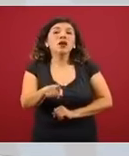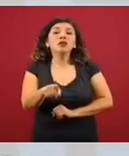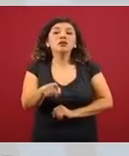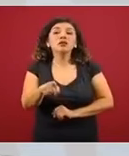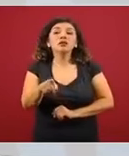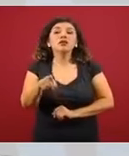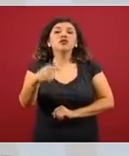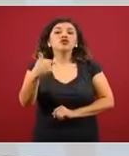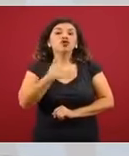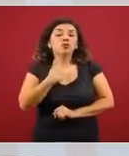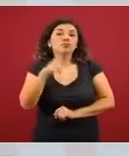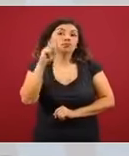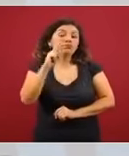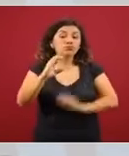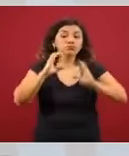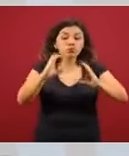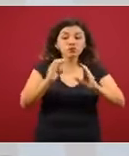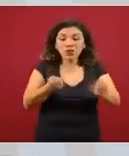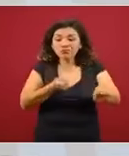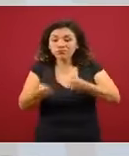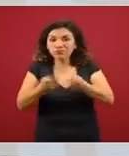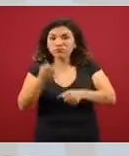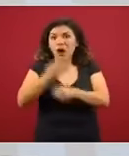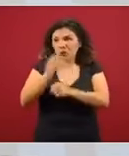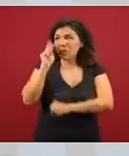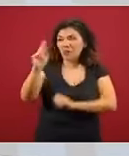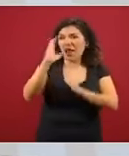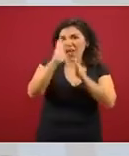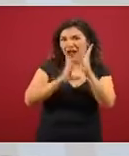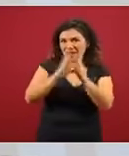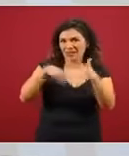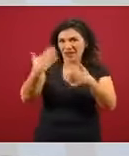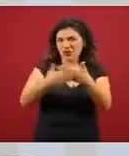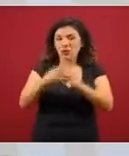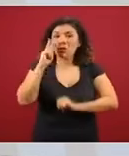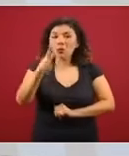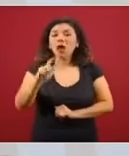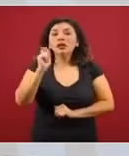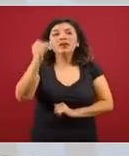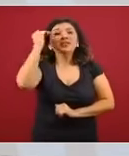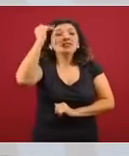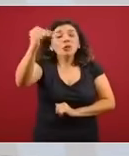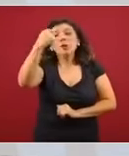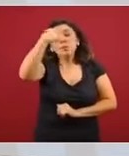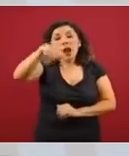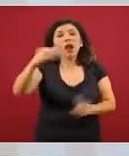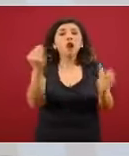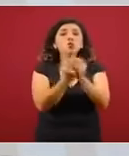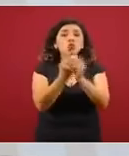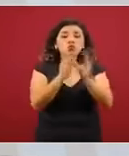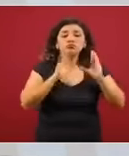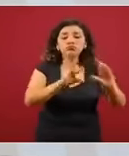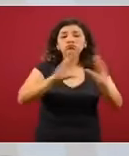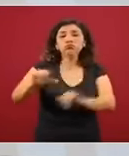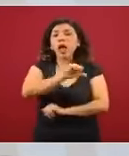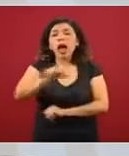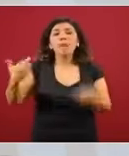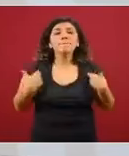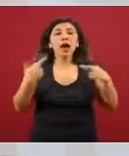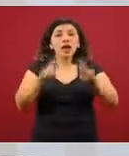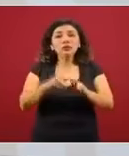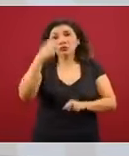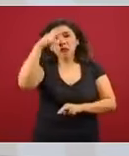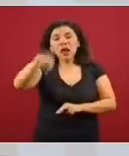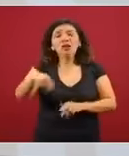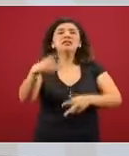preveyendo, y ahorita lo vamos a ver en el calendario escolar, tiempos para la capacitación magisterial, para su